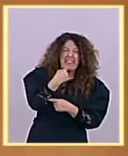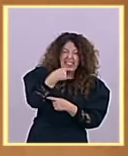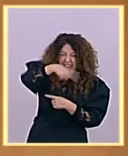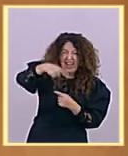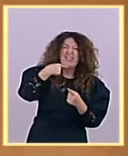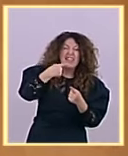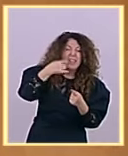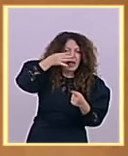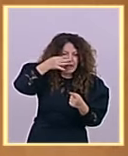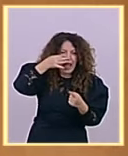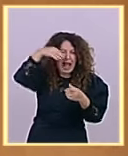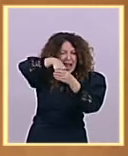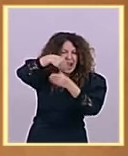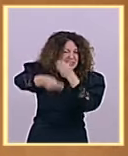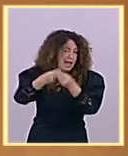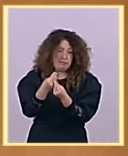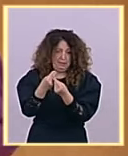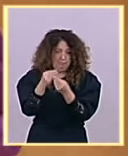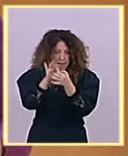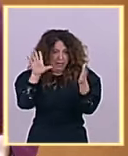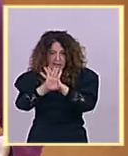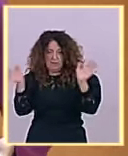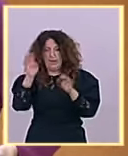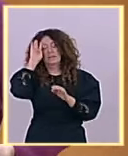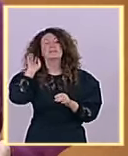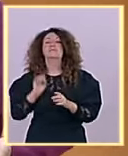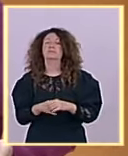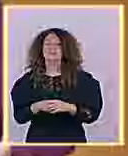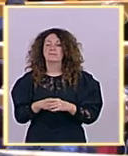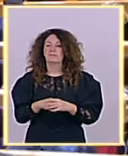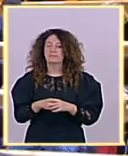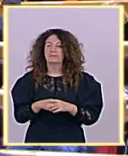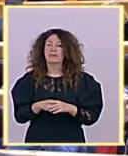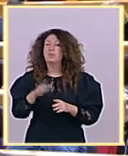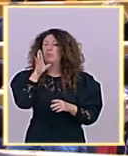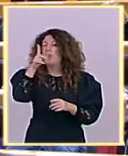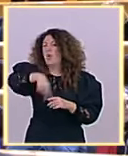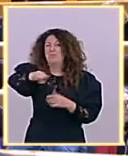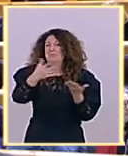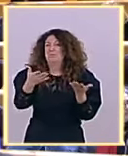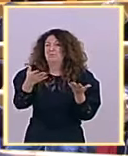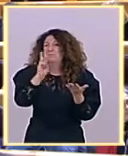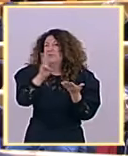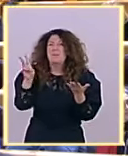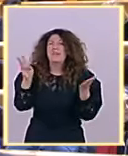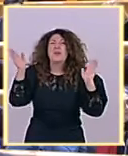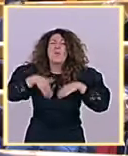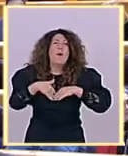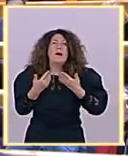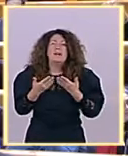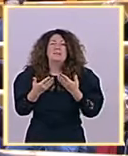posteriormente porque no tiene ningún tipo no tiene ningún tipo de credibilidad